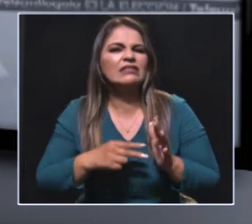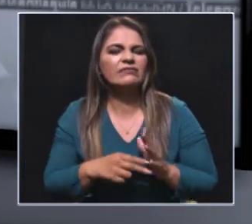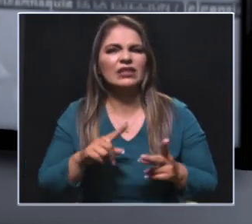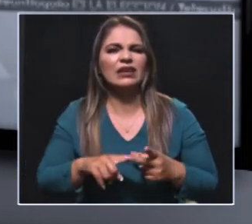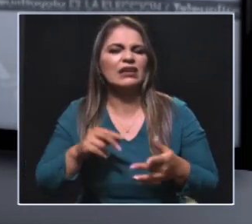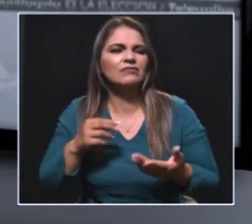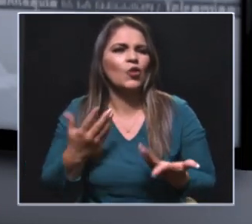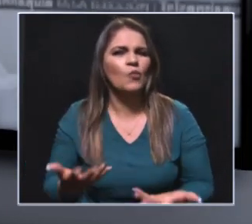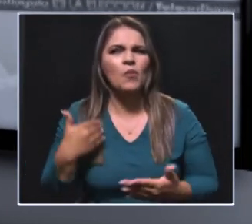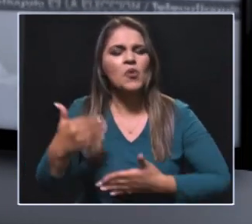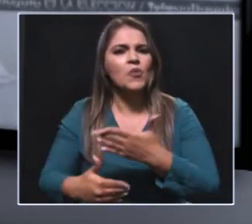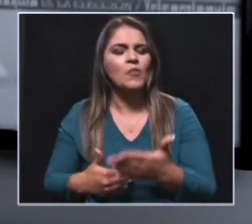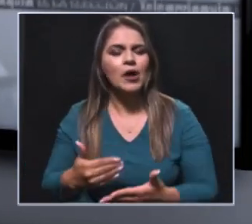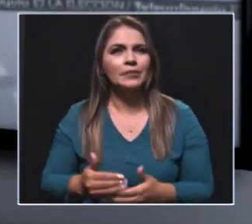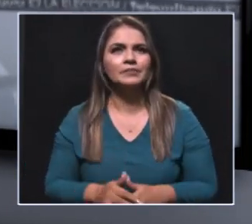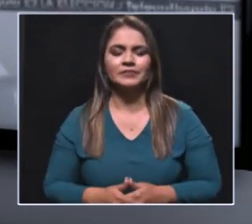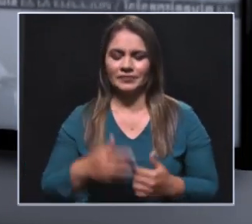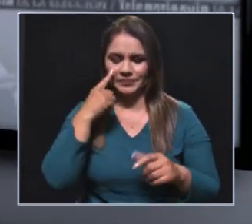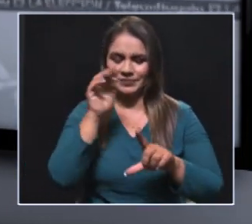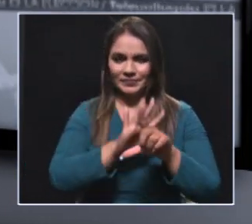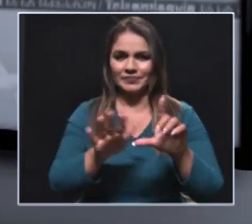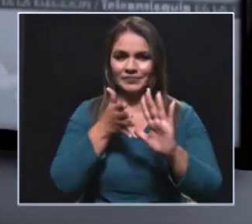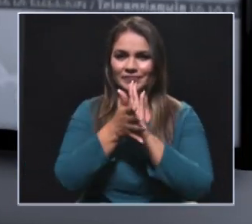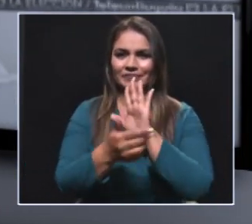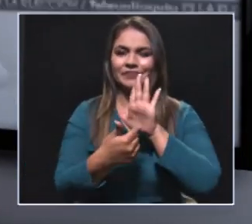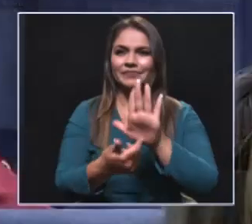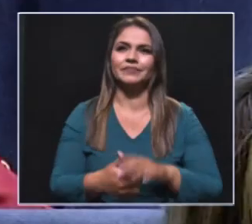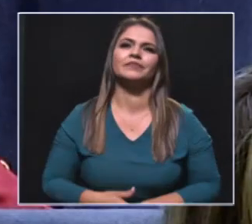¿Cuál es la intención y qué tanto ha avanzado? Lo sabremos en esta nota a continuación.